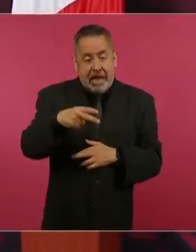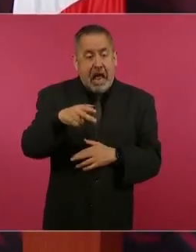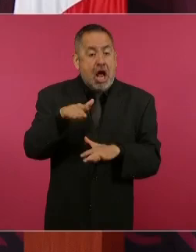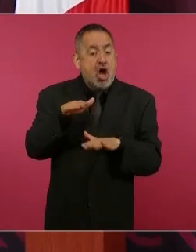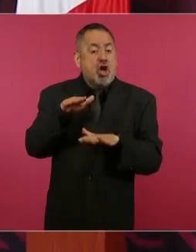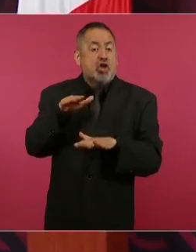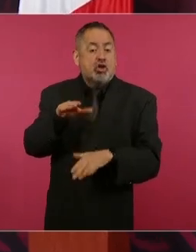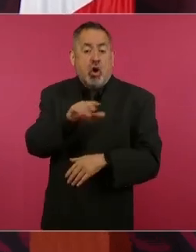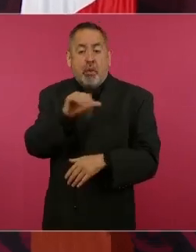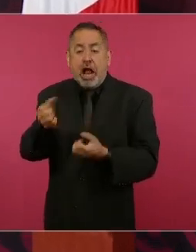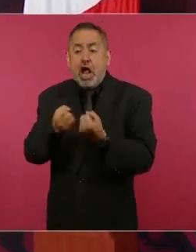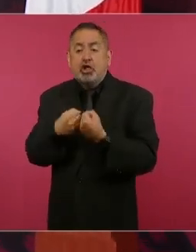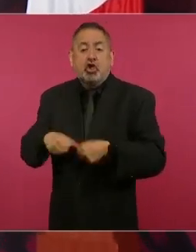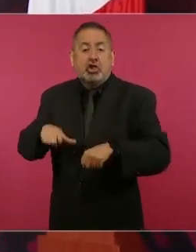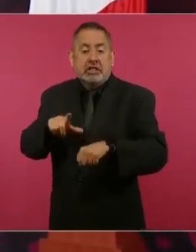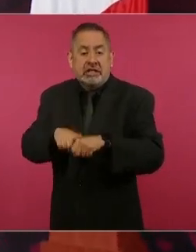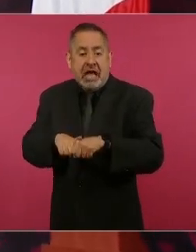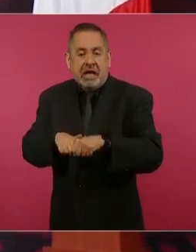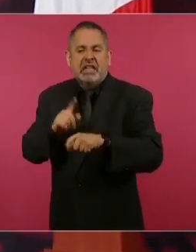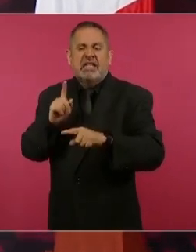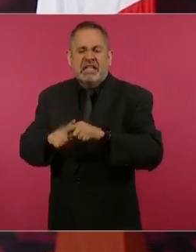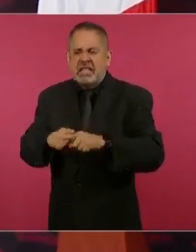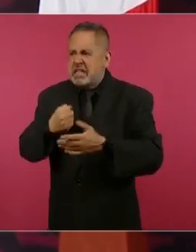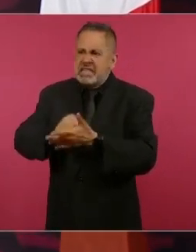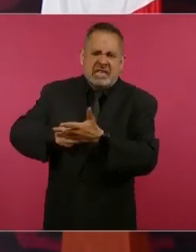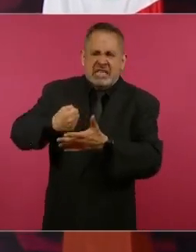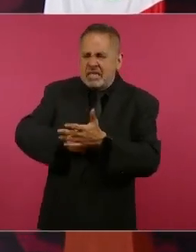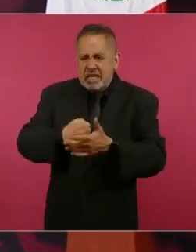su vertiente social es el sur,